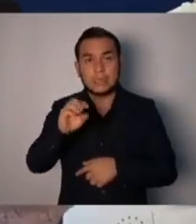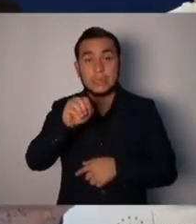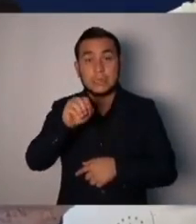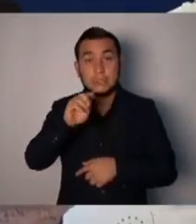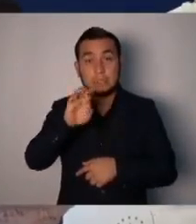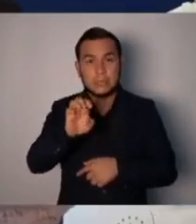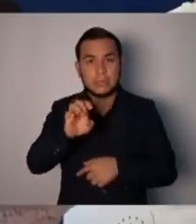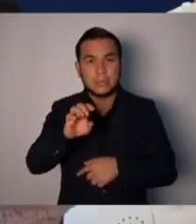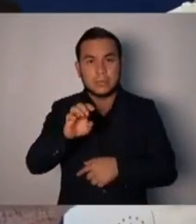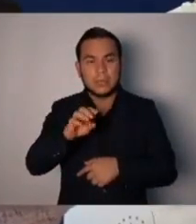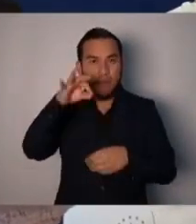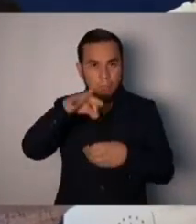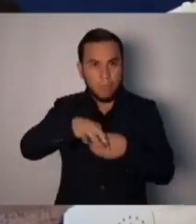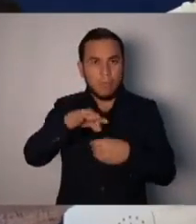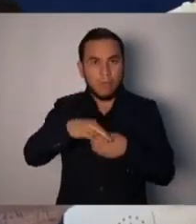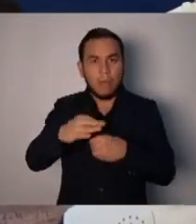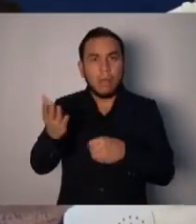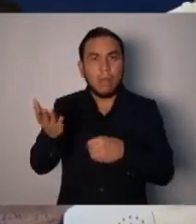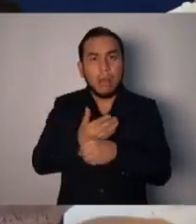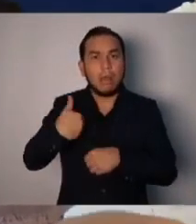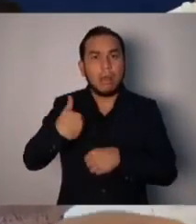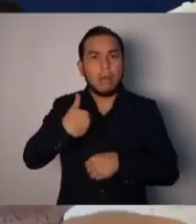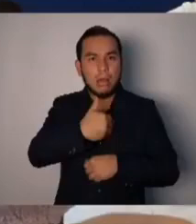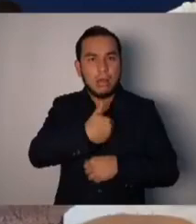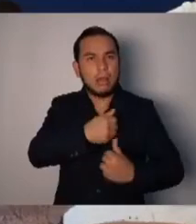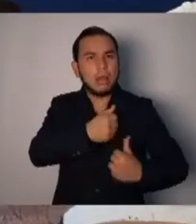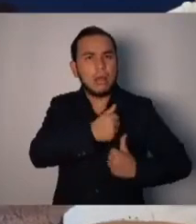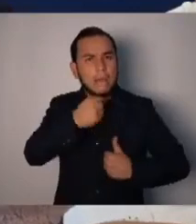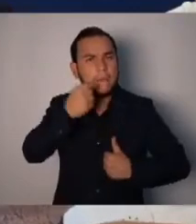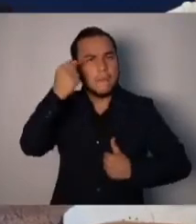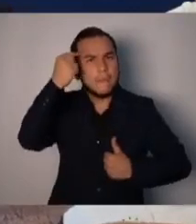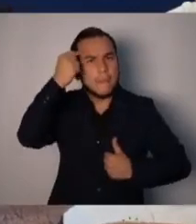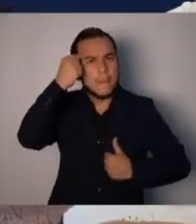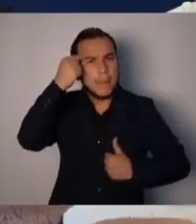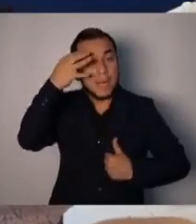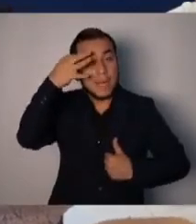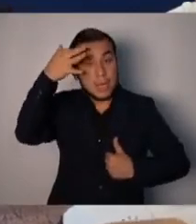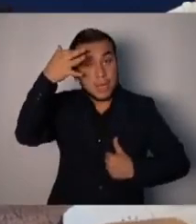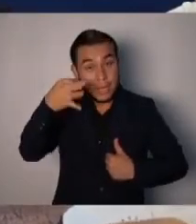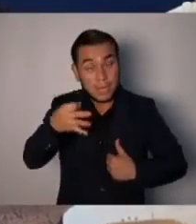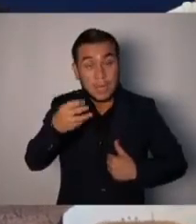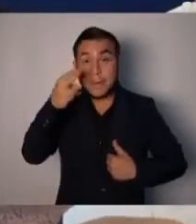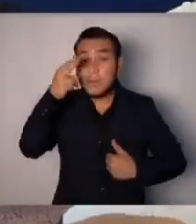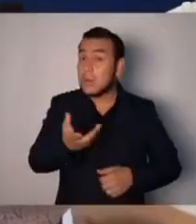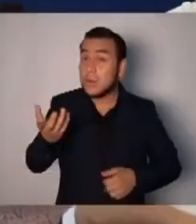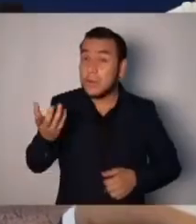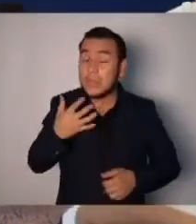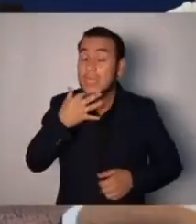ministro. Siguen queriéndole sacar el jugo al último limoncito.